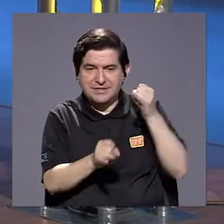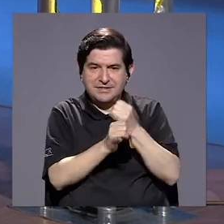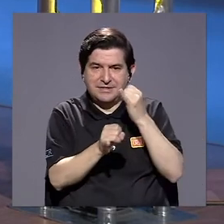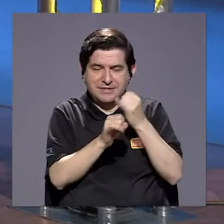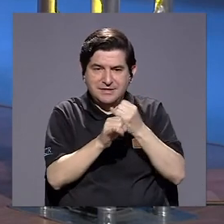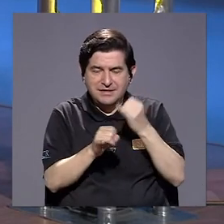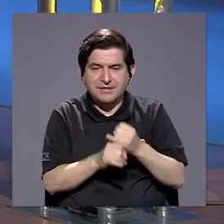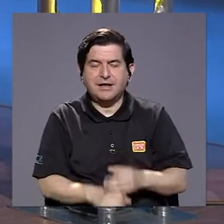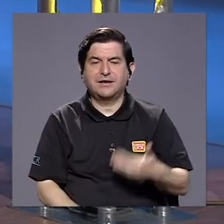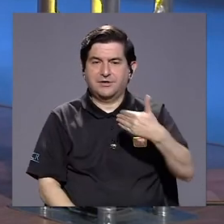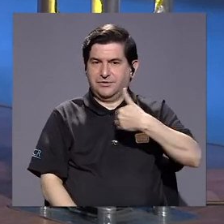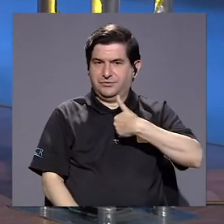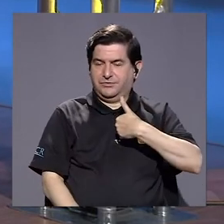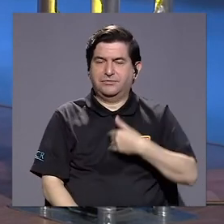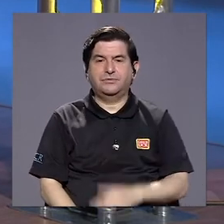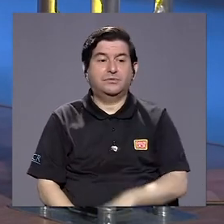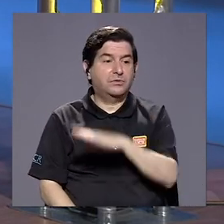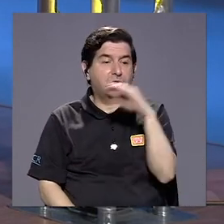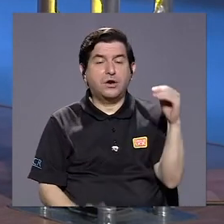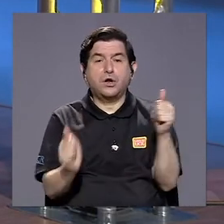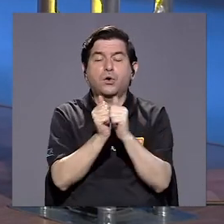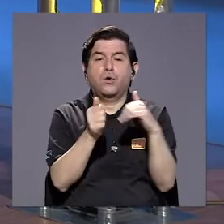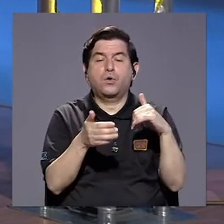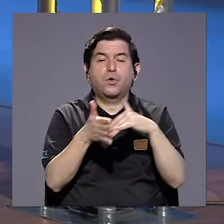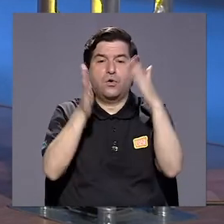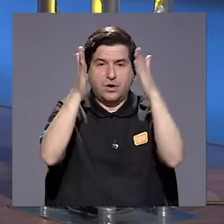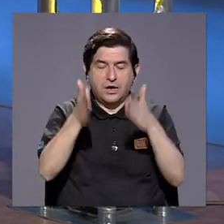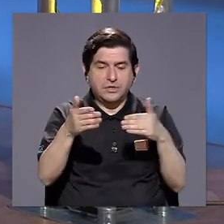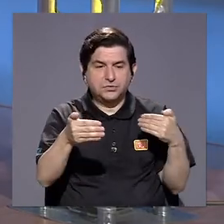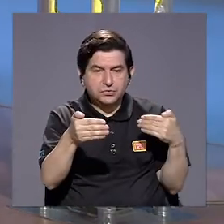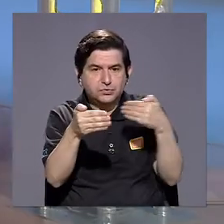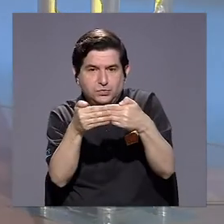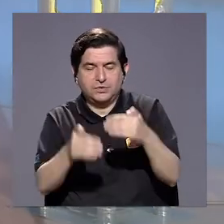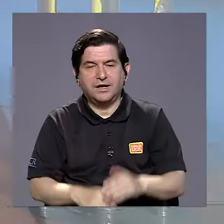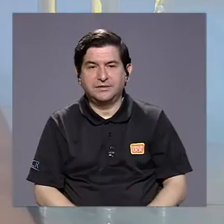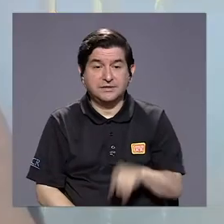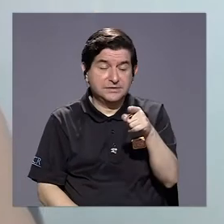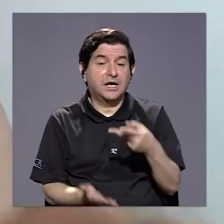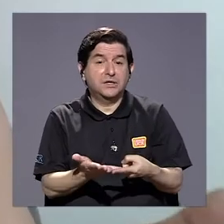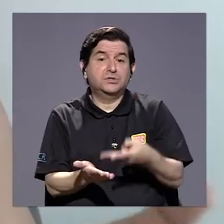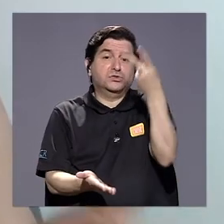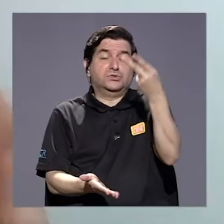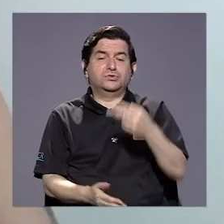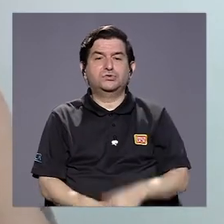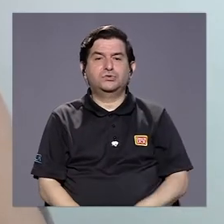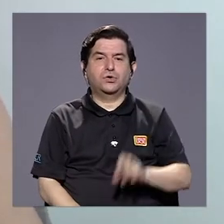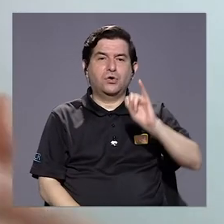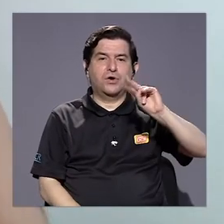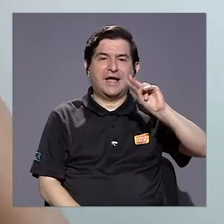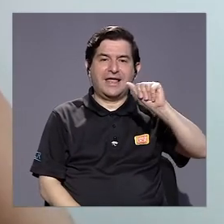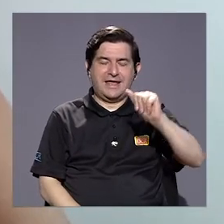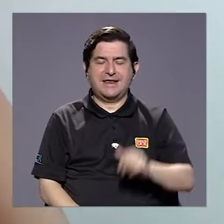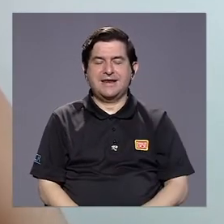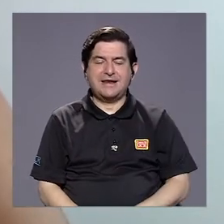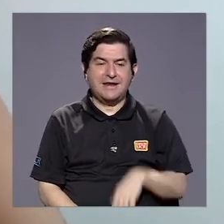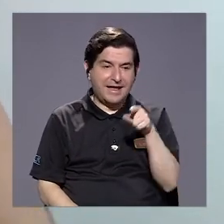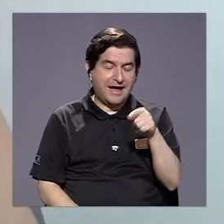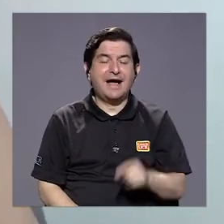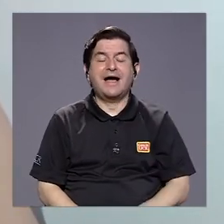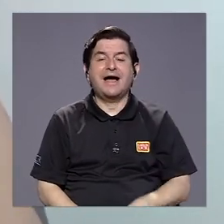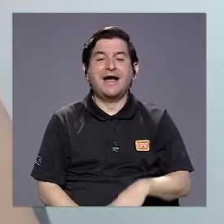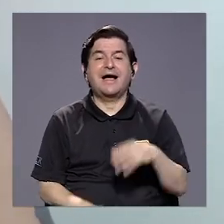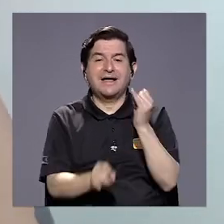institución y para con las y los estudiantes que se acercan, ¿verdad? Que esto es muy valioso porque Lina es una institución de formación